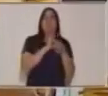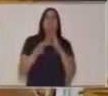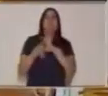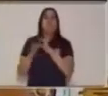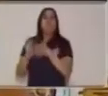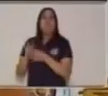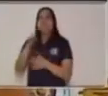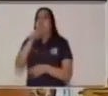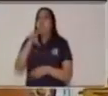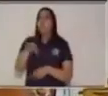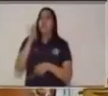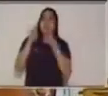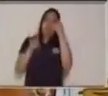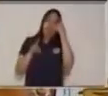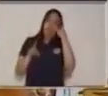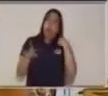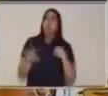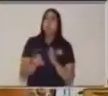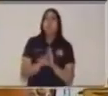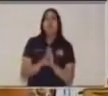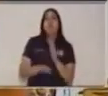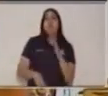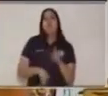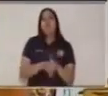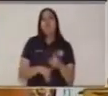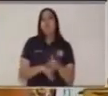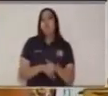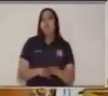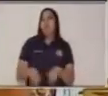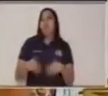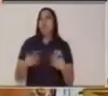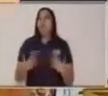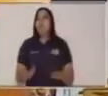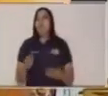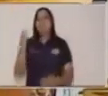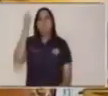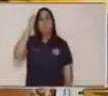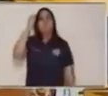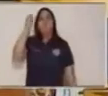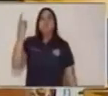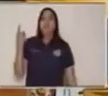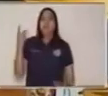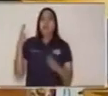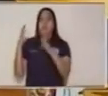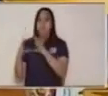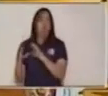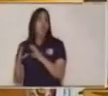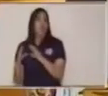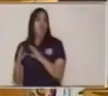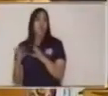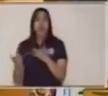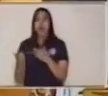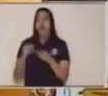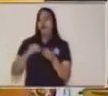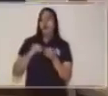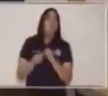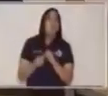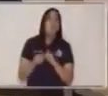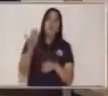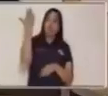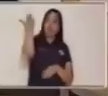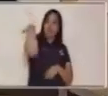Yo en fútbol te puedo pensar en la pelota, en los números de jugadores,